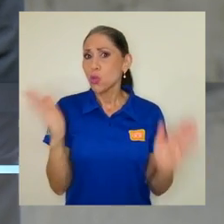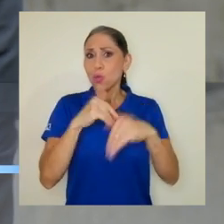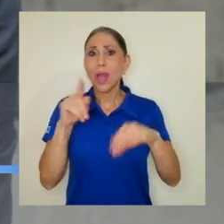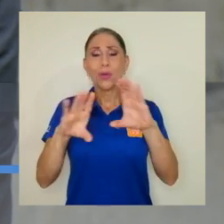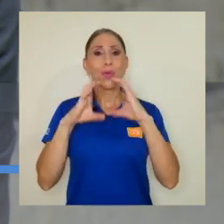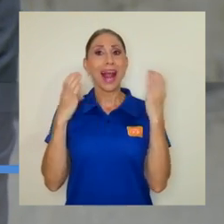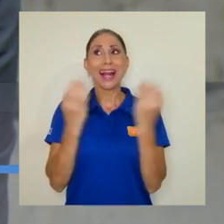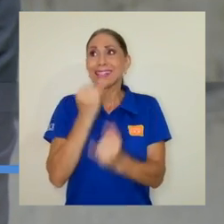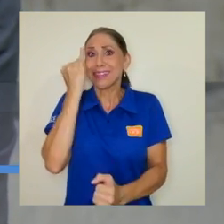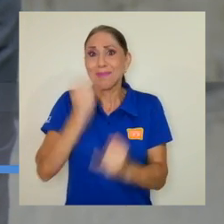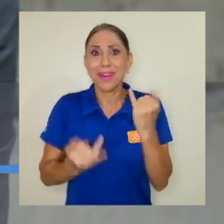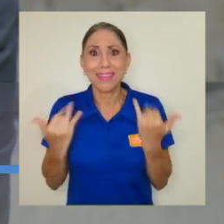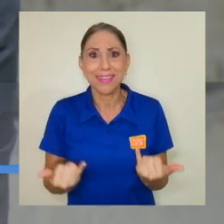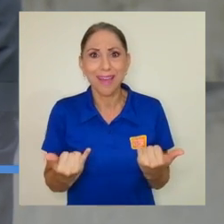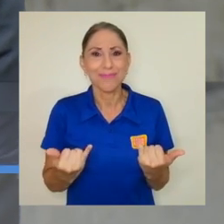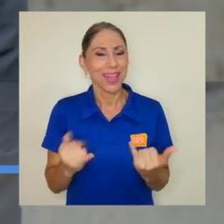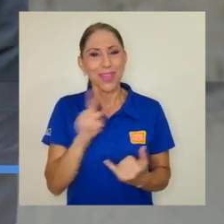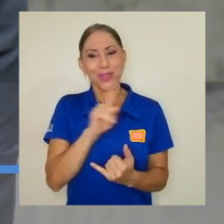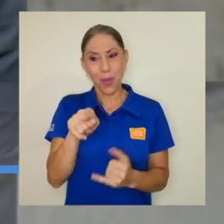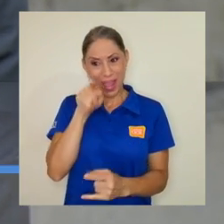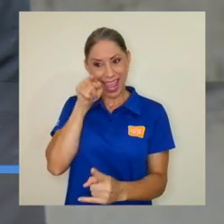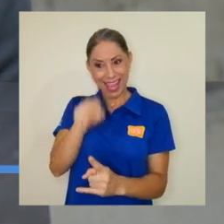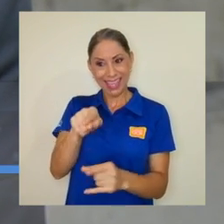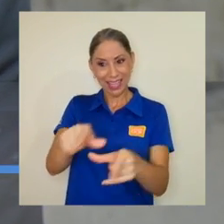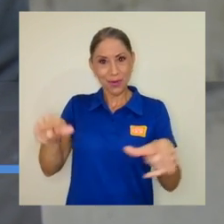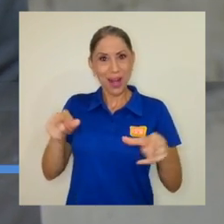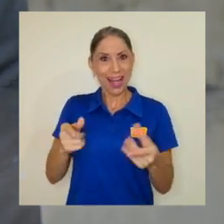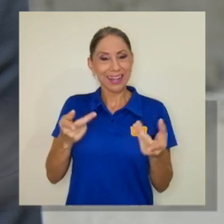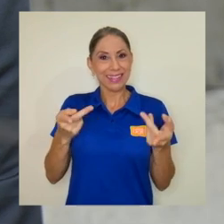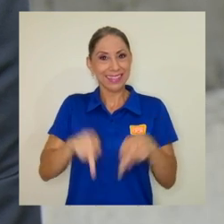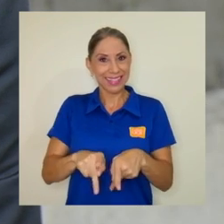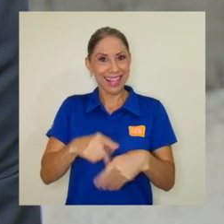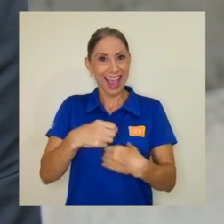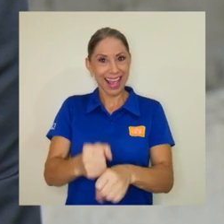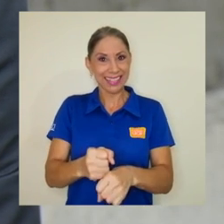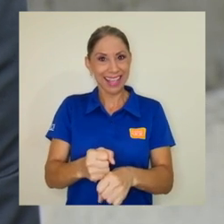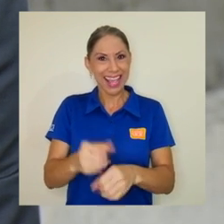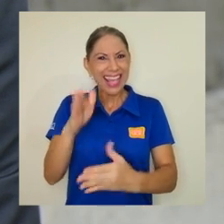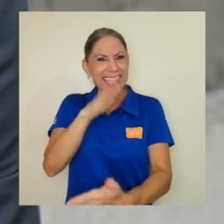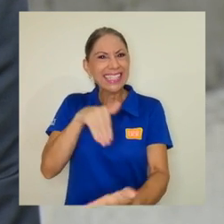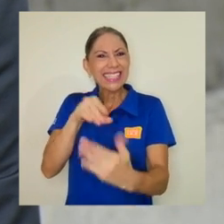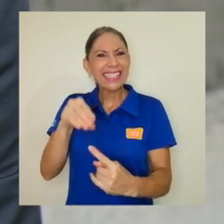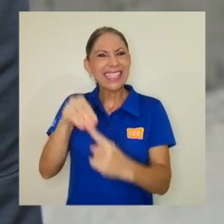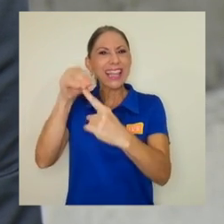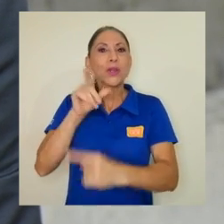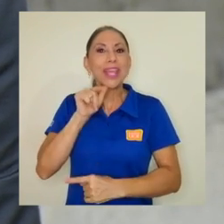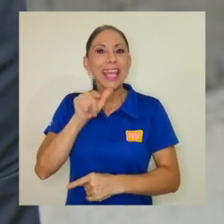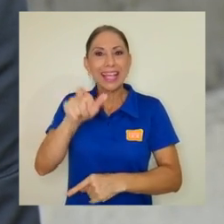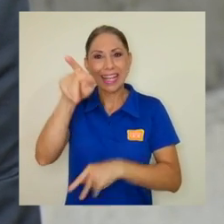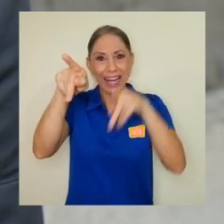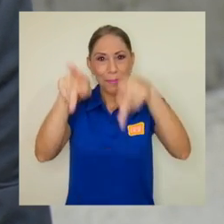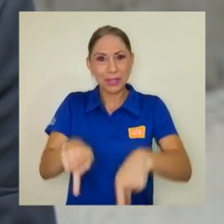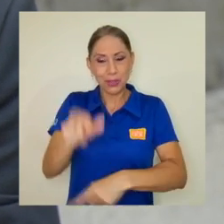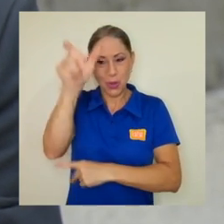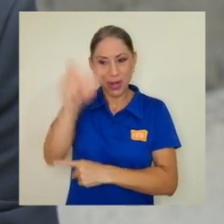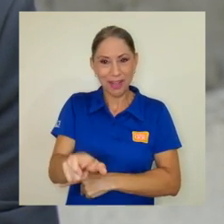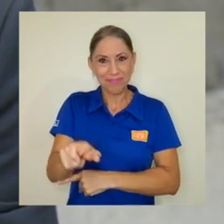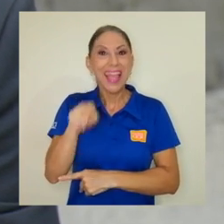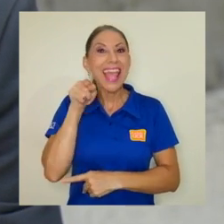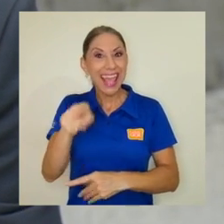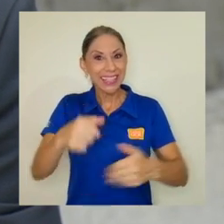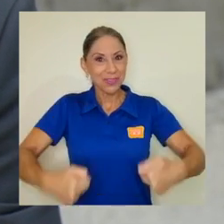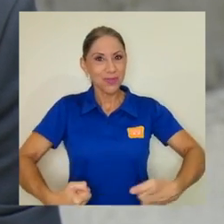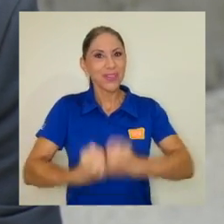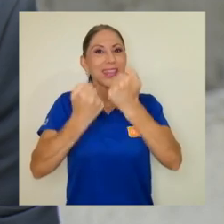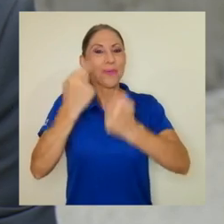hecha, se hace en el acto y se hace siempre tomando a la persona como centro, ese es el reto para todos, para estar realmente cumpliendo la